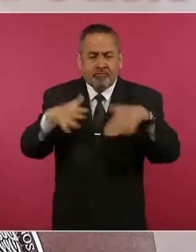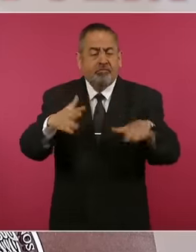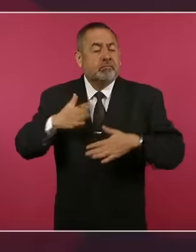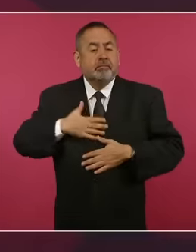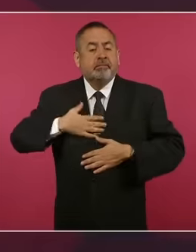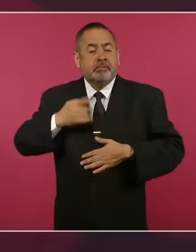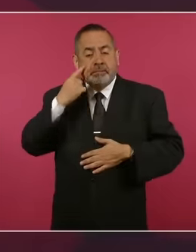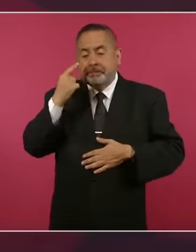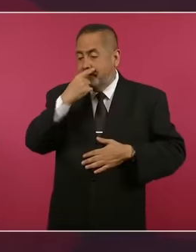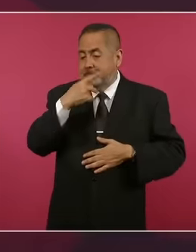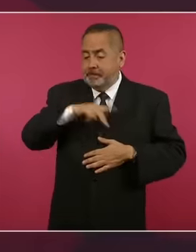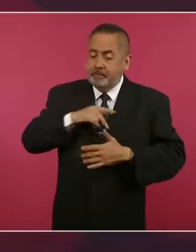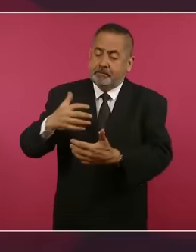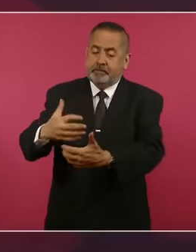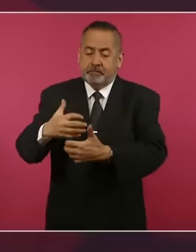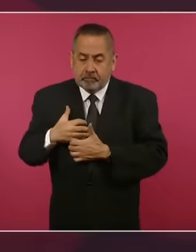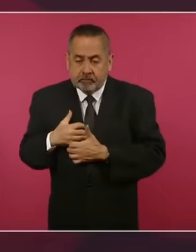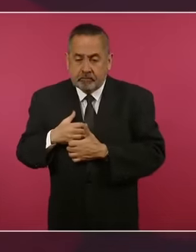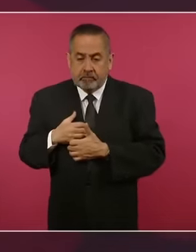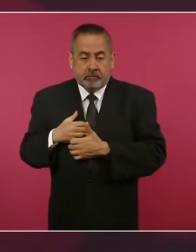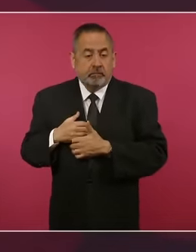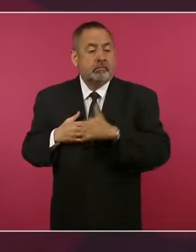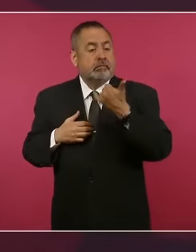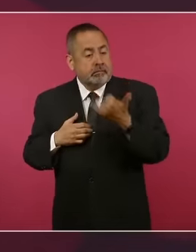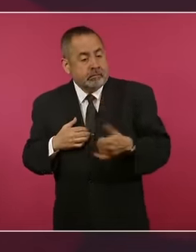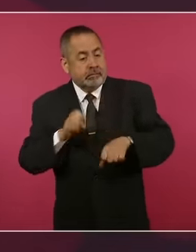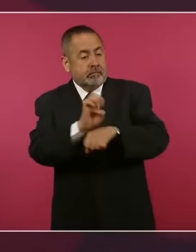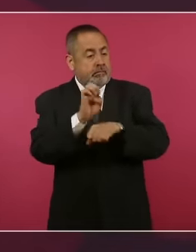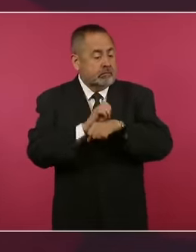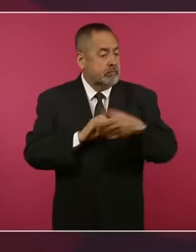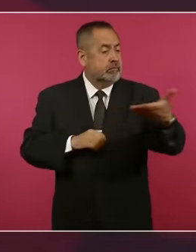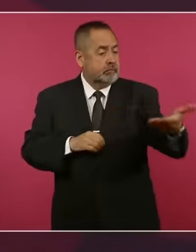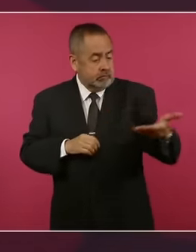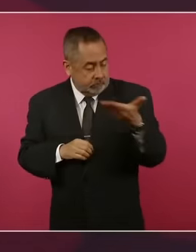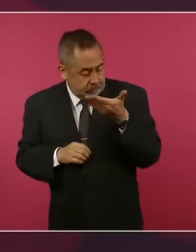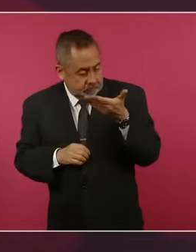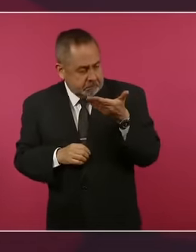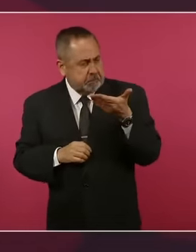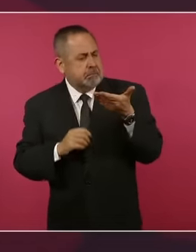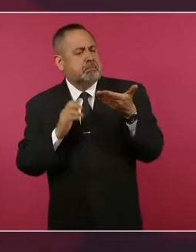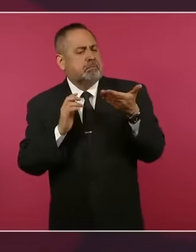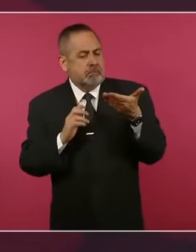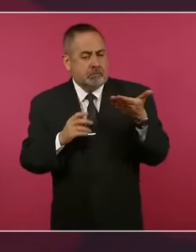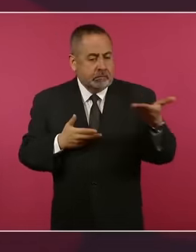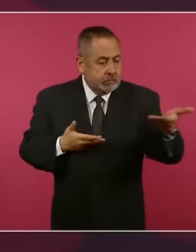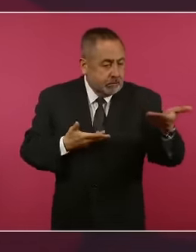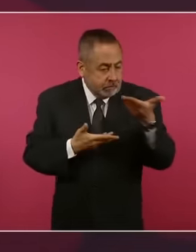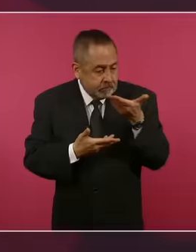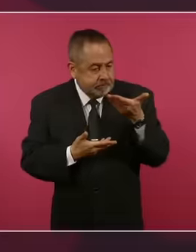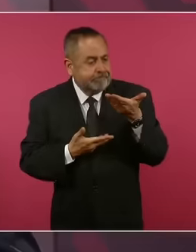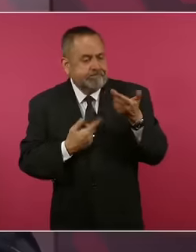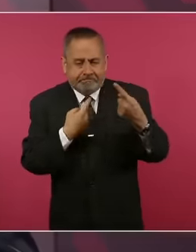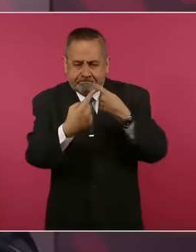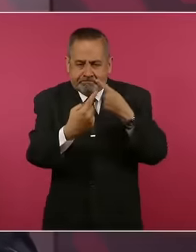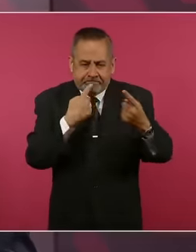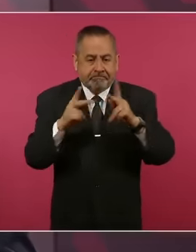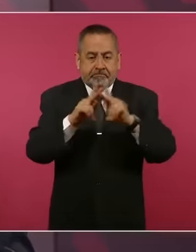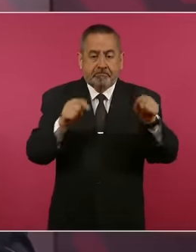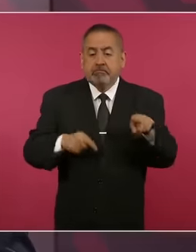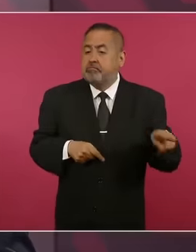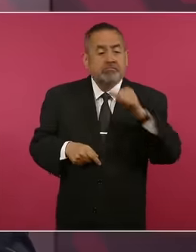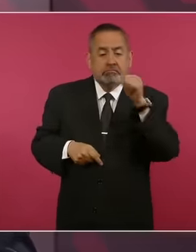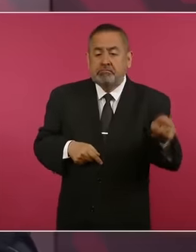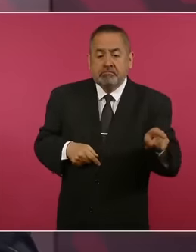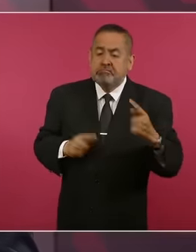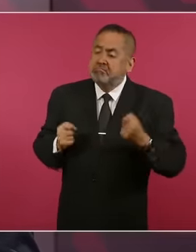le corresponde a Ecuador otorgar el salvoconducto. Y en esa negociación, esa negociación pacífica, ese mecanismo al que nunca recurrió